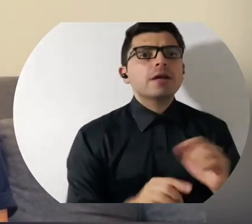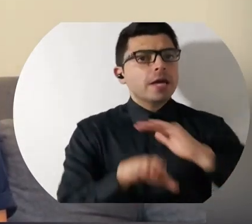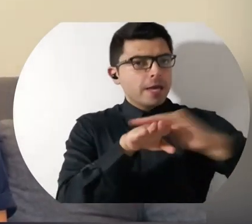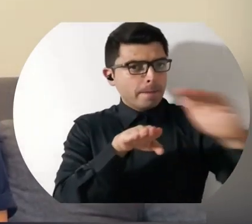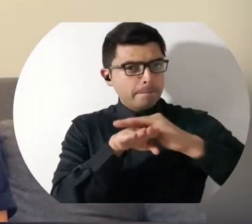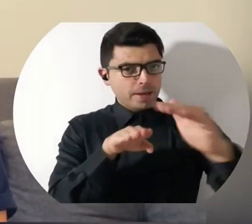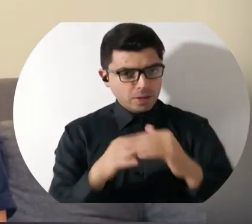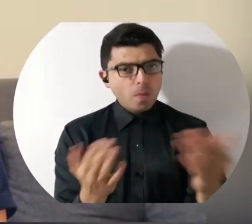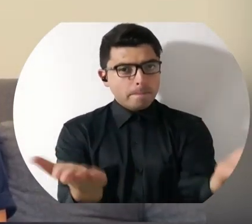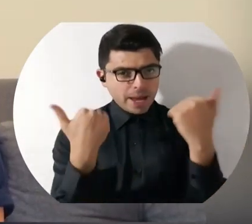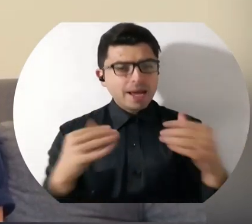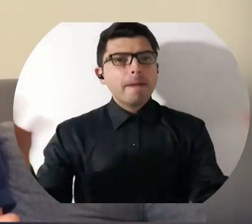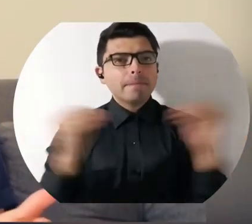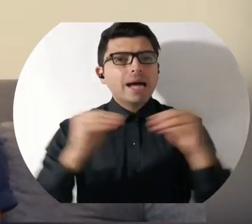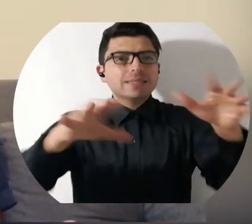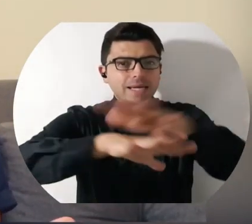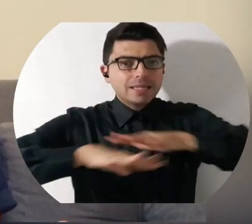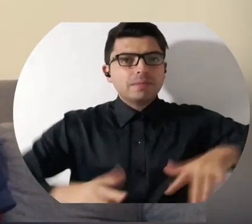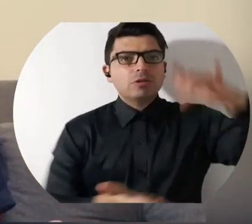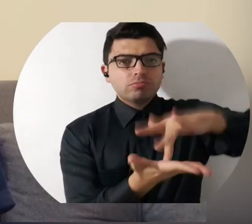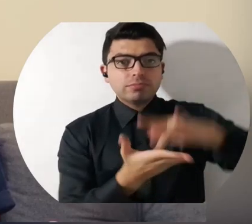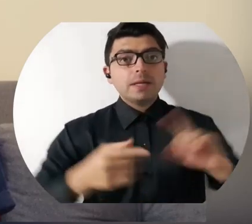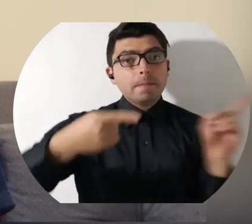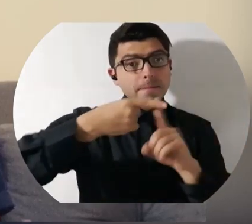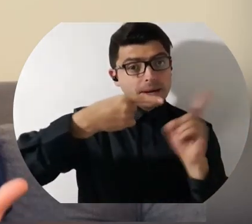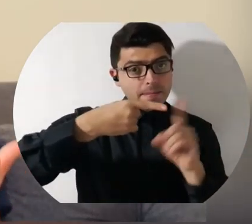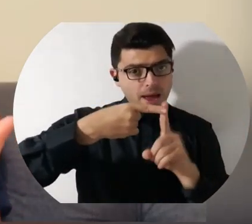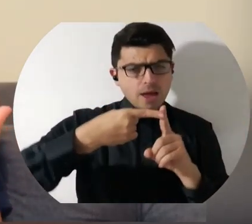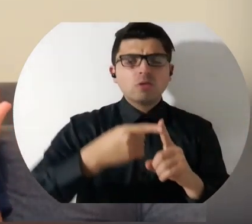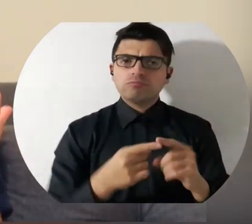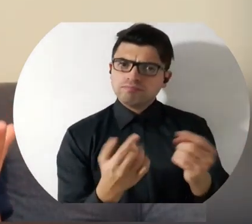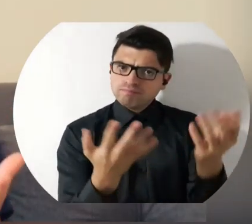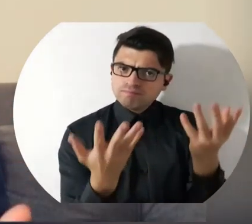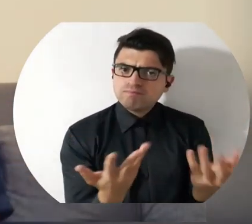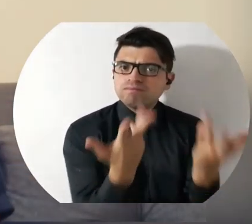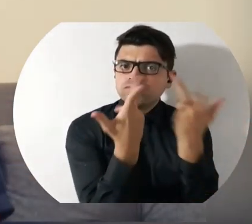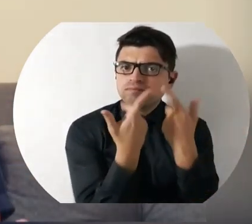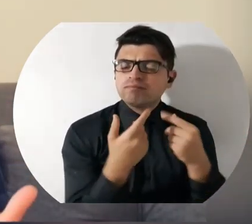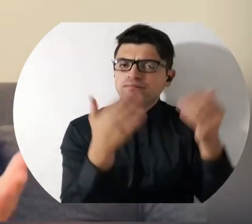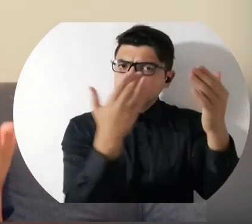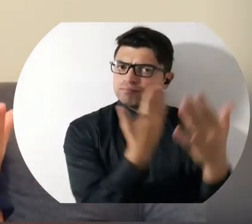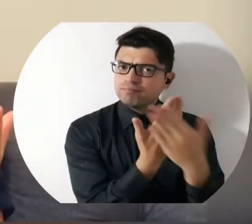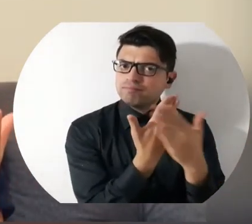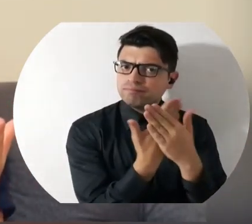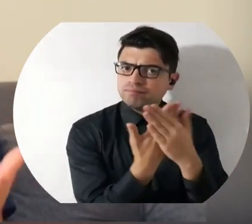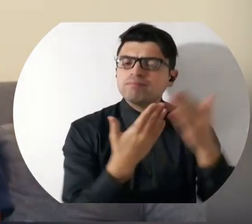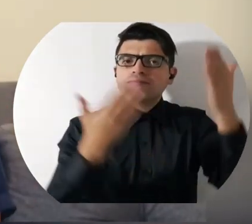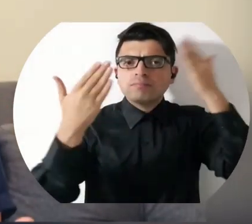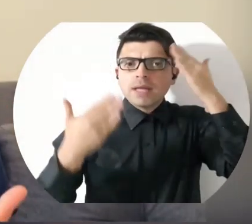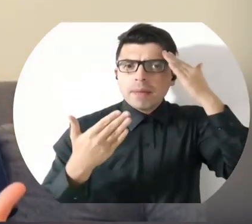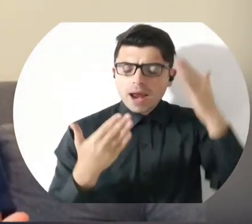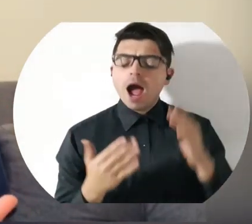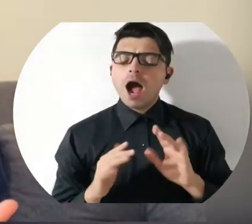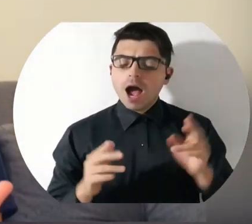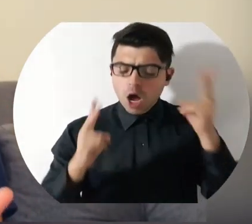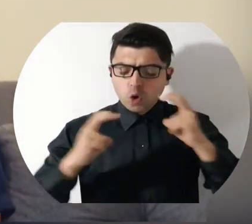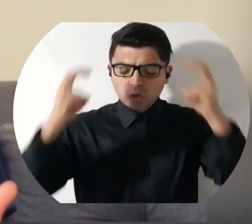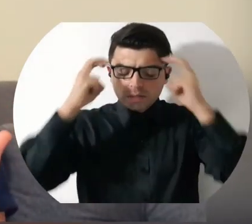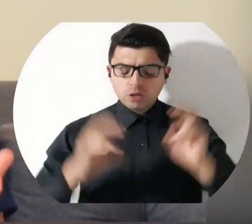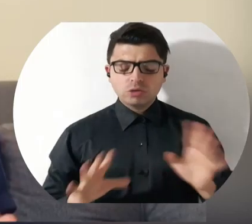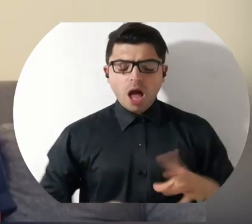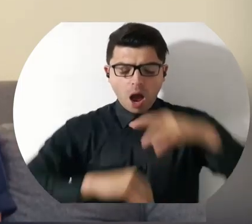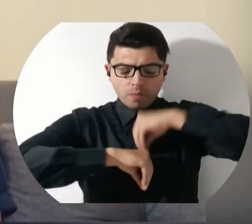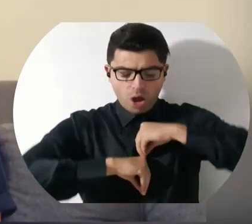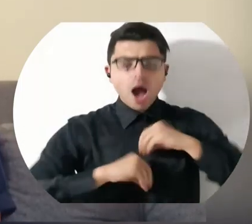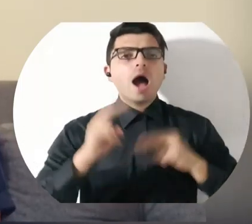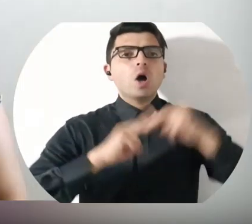invito a los estudiantes a que participen más de estos espacios, porque primero debemos informarnos, debemos adquirir conocimiento para así poder construir